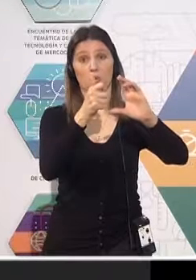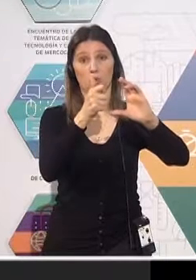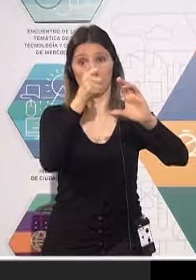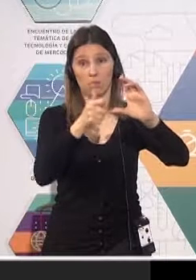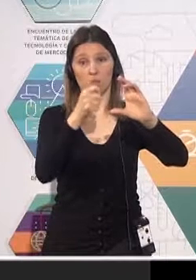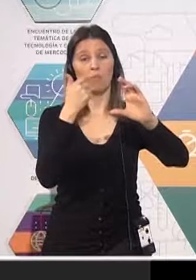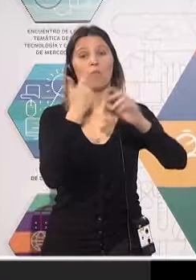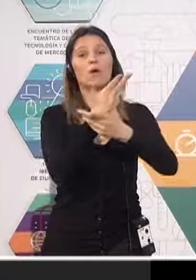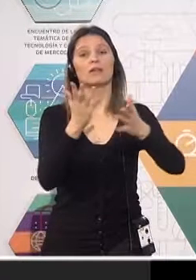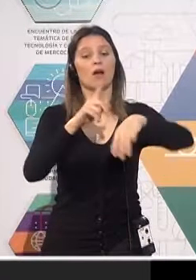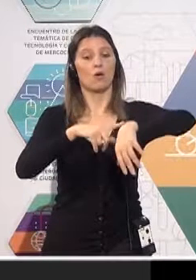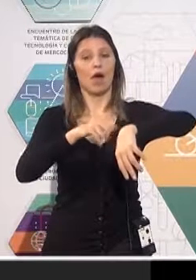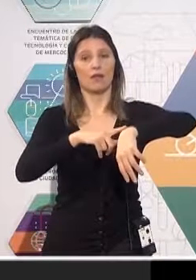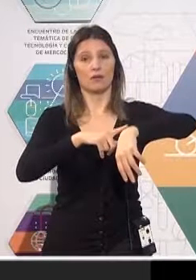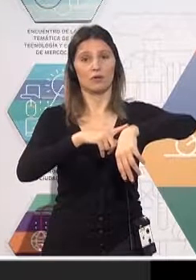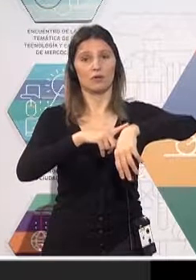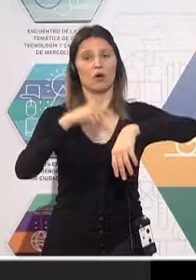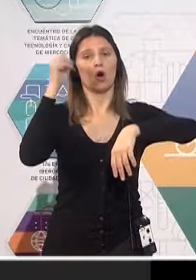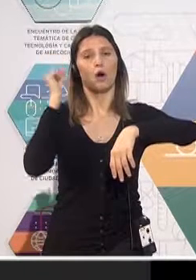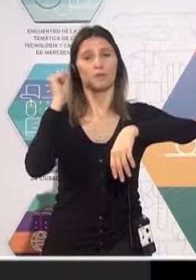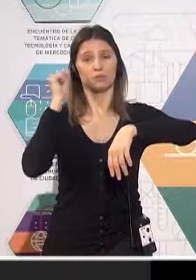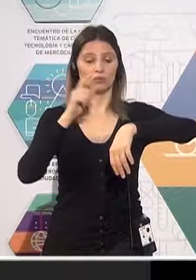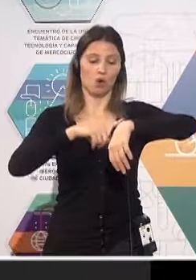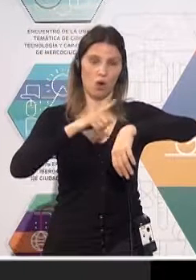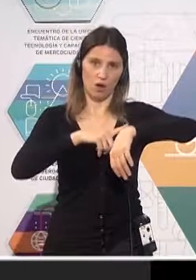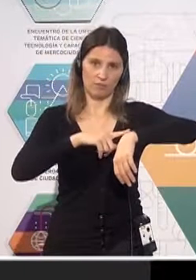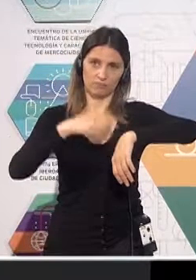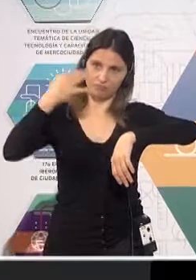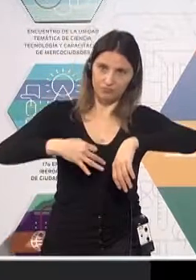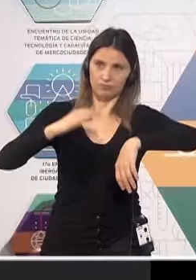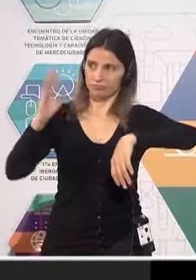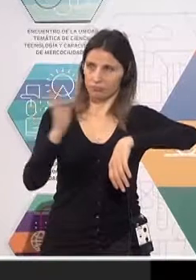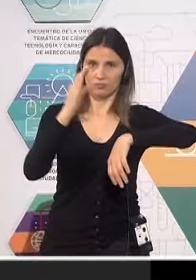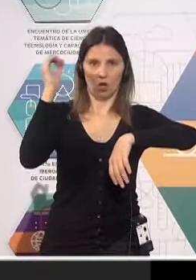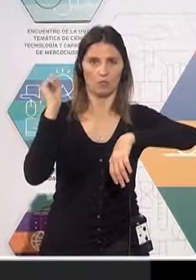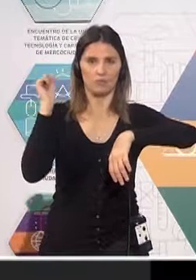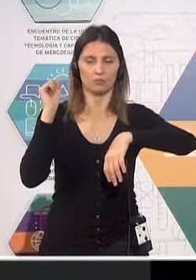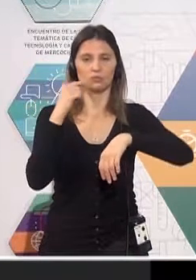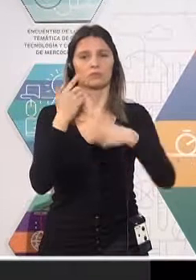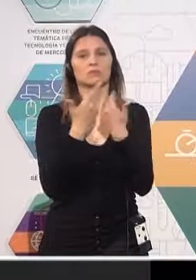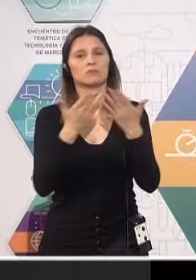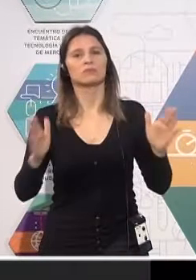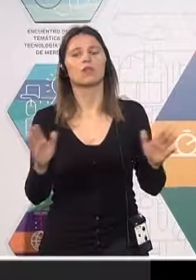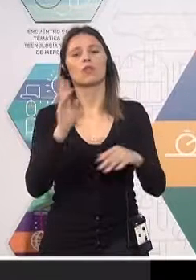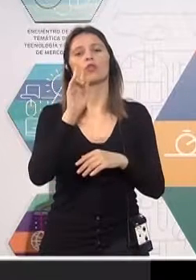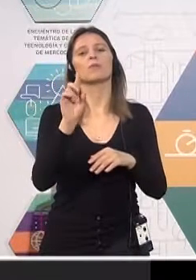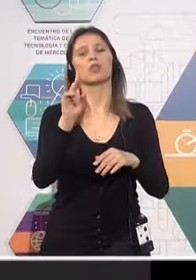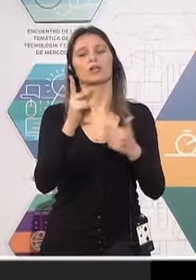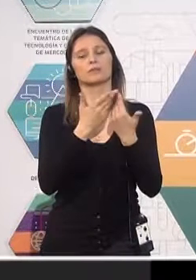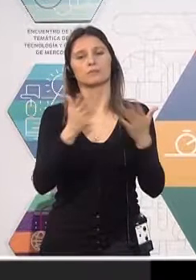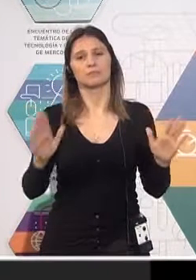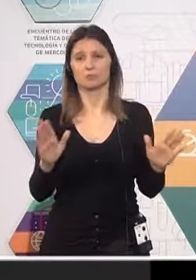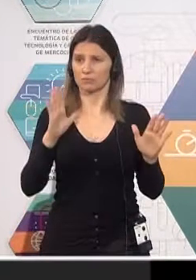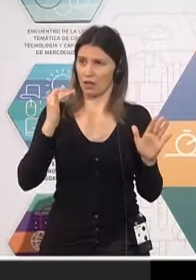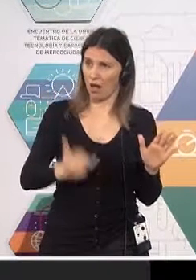les muestra los horarios que pasan de los Omnibus, o los horarios teóricos de los Omnibus en esa parada. Esto se lanzó en el 2012, se llamaba ¿Qué hora pasa? Está